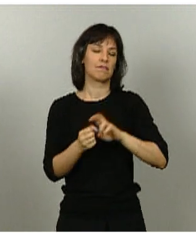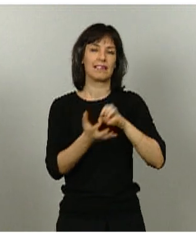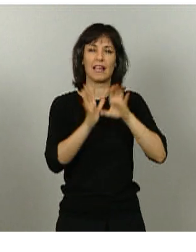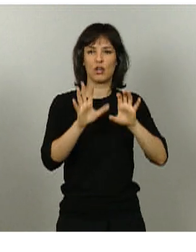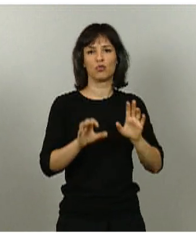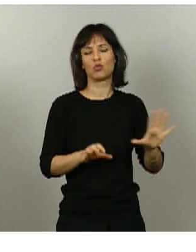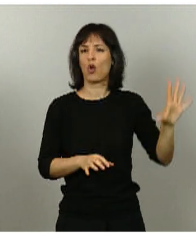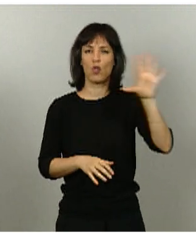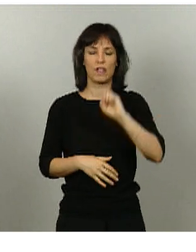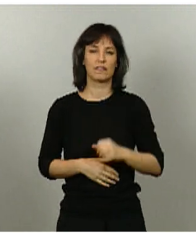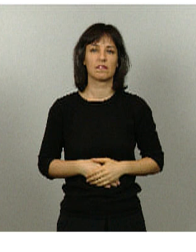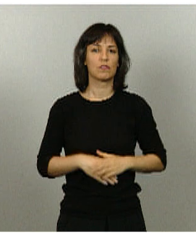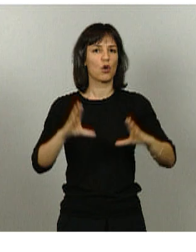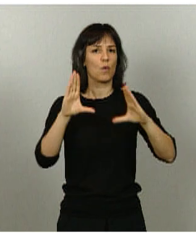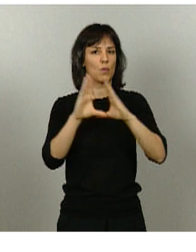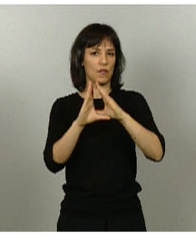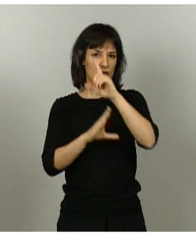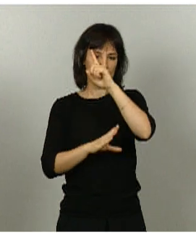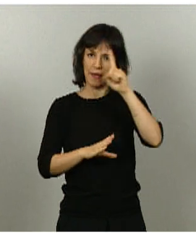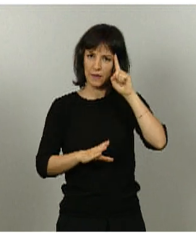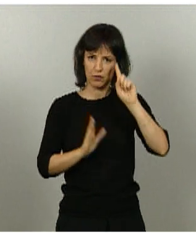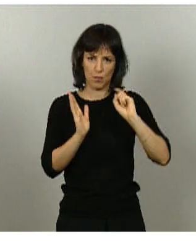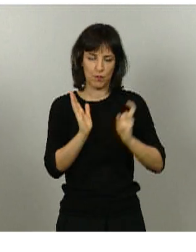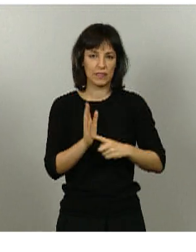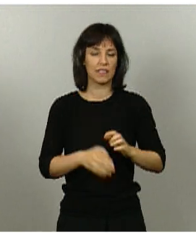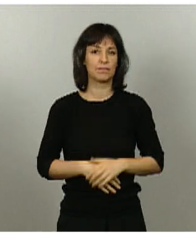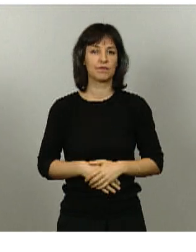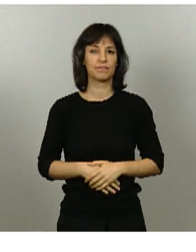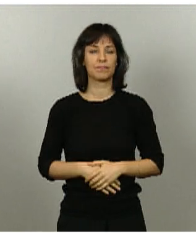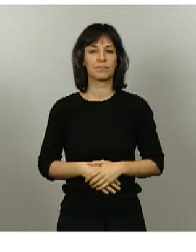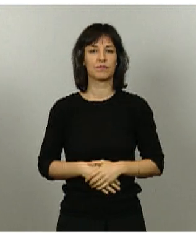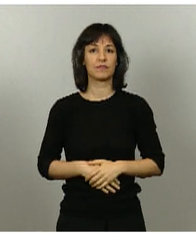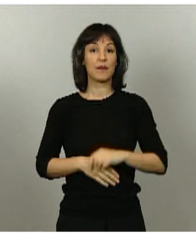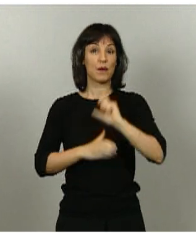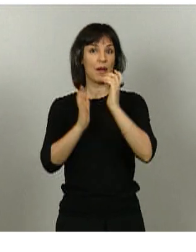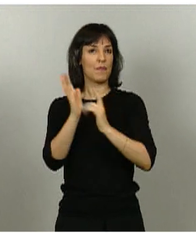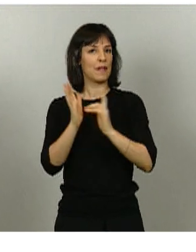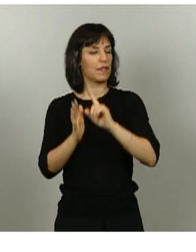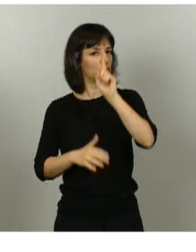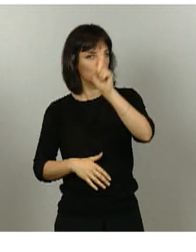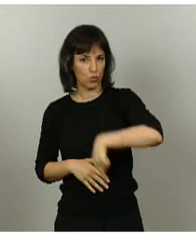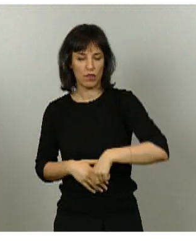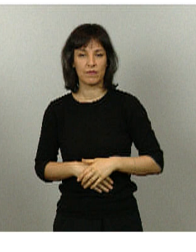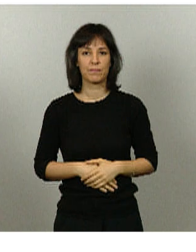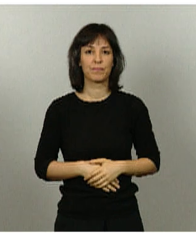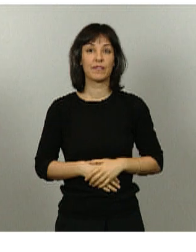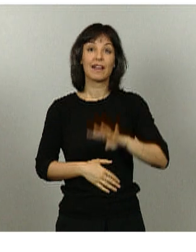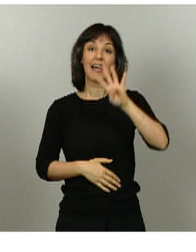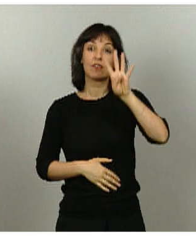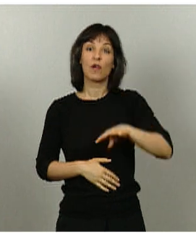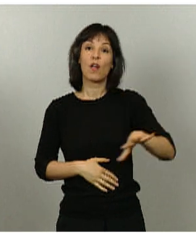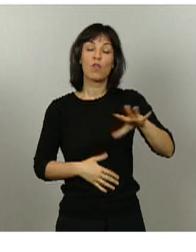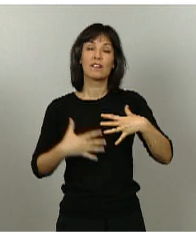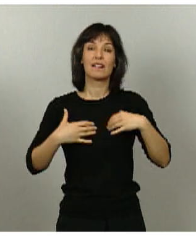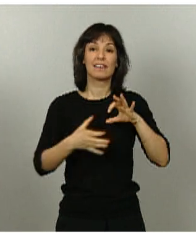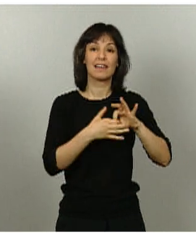toda la comunidad autónoma de Madrid, toda la comunidad autónoma de Valencia, en Cataluña las zonas sanitarias de Girona,